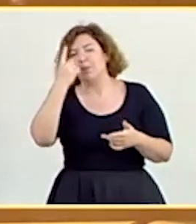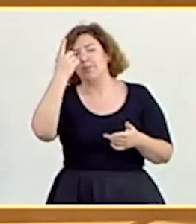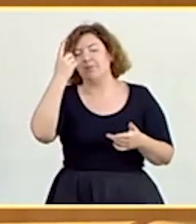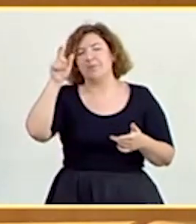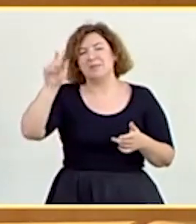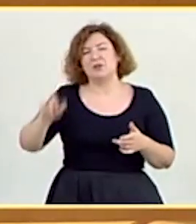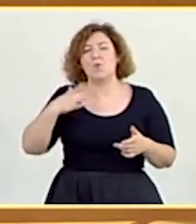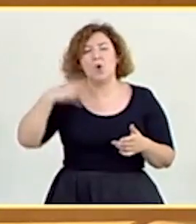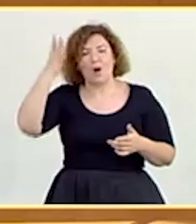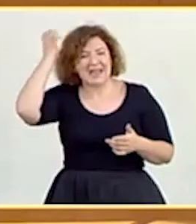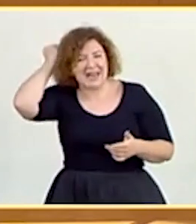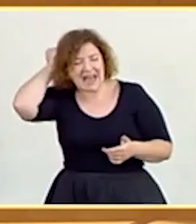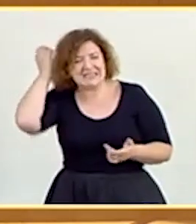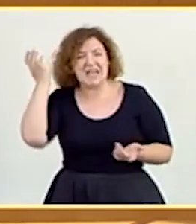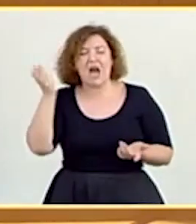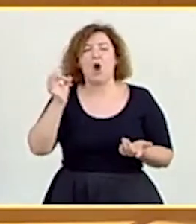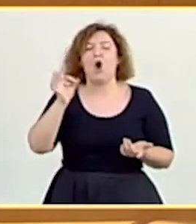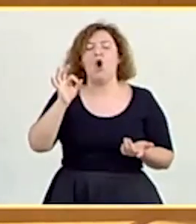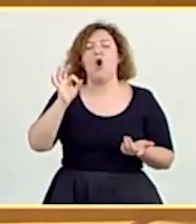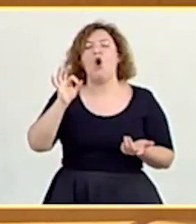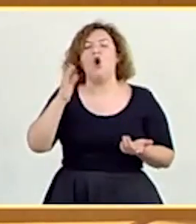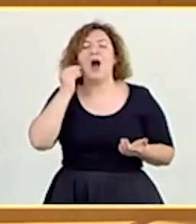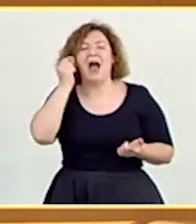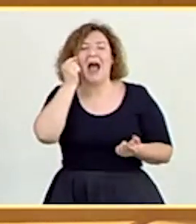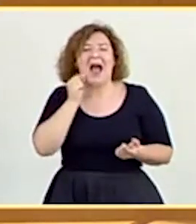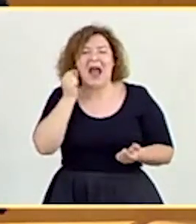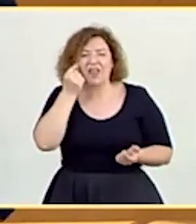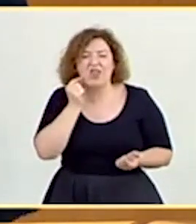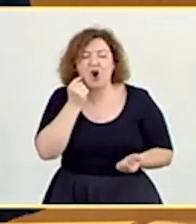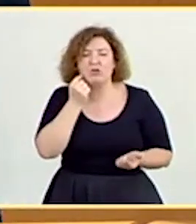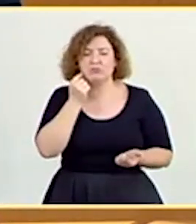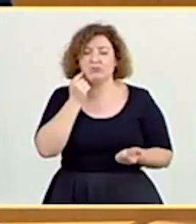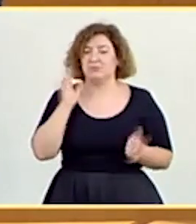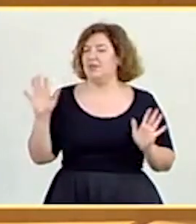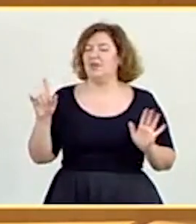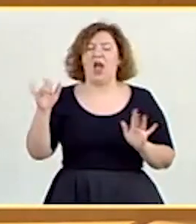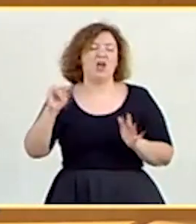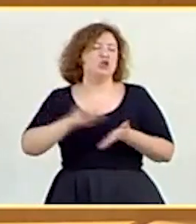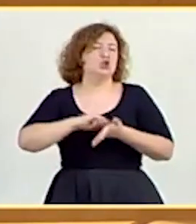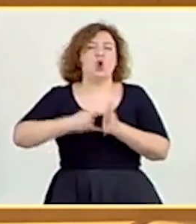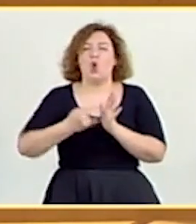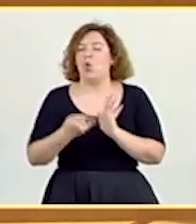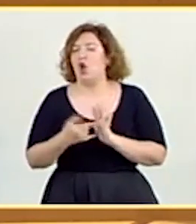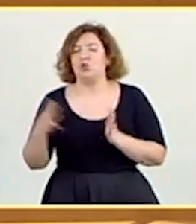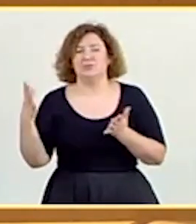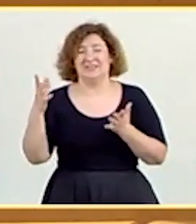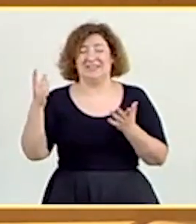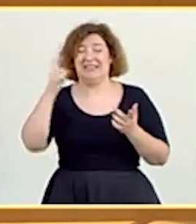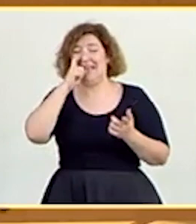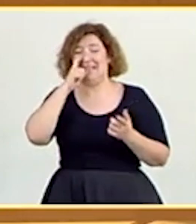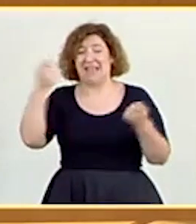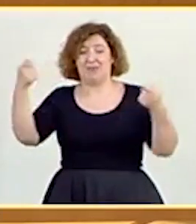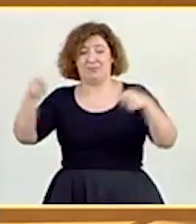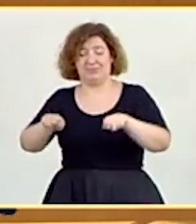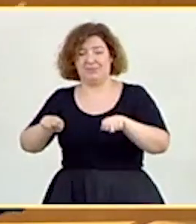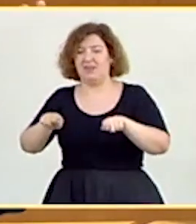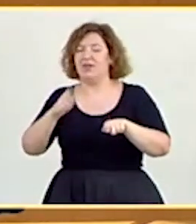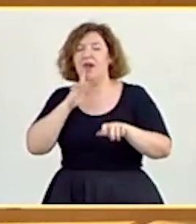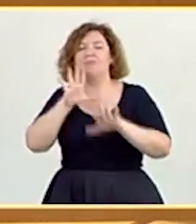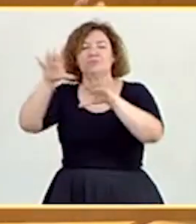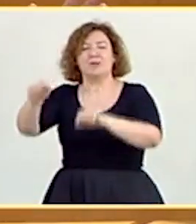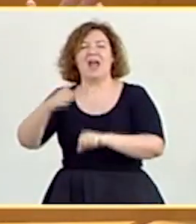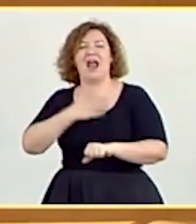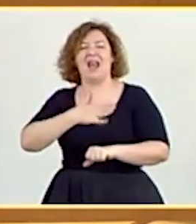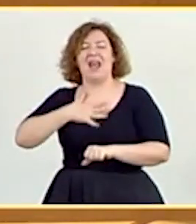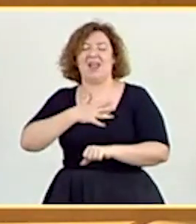señor Iglesias o el del señor Alberto Garzón, que ellos, oye, tienen la solución perfecta para el cierre de Nissan, que es nacionalizar la